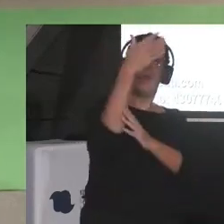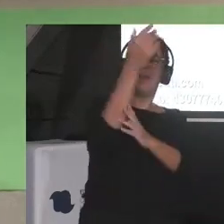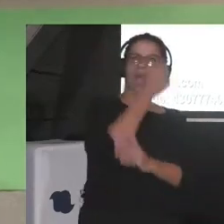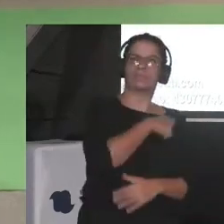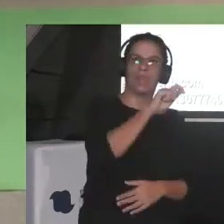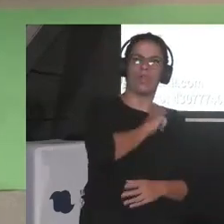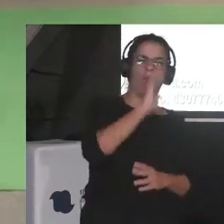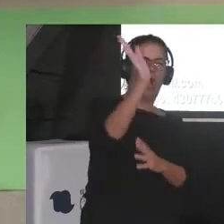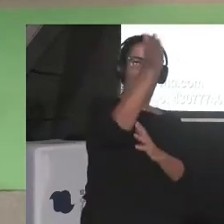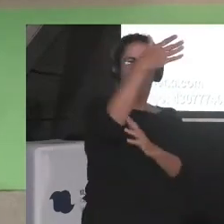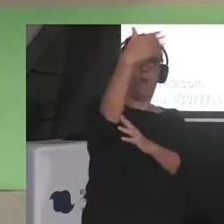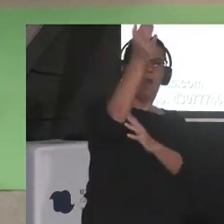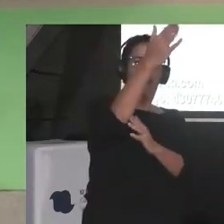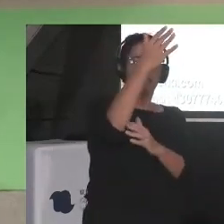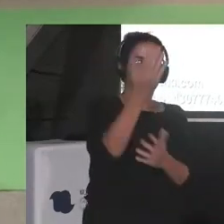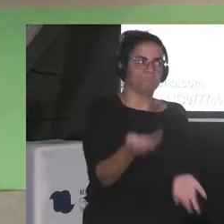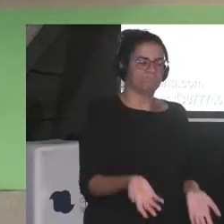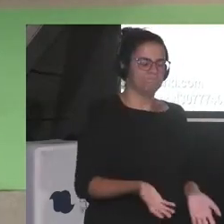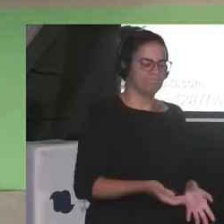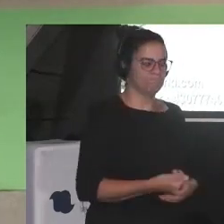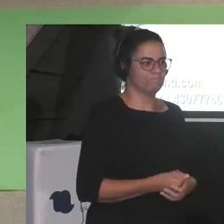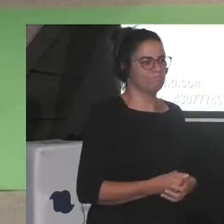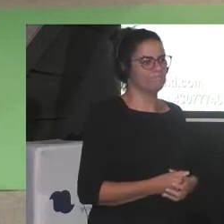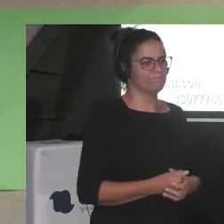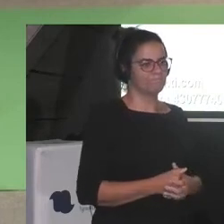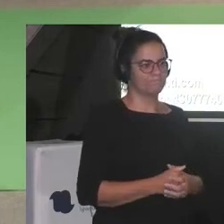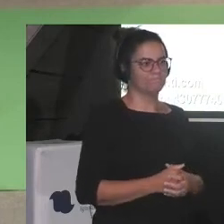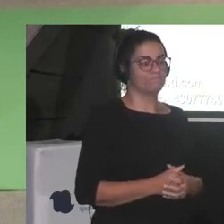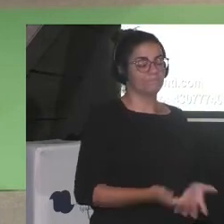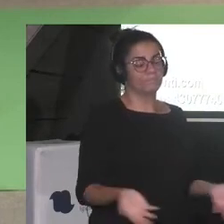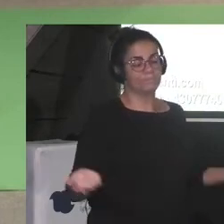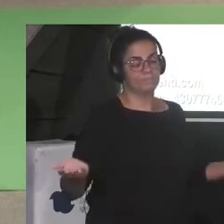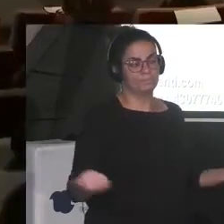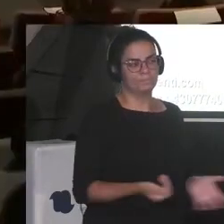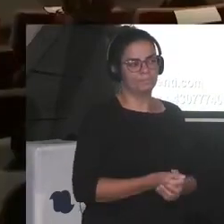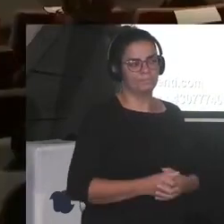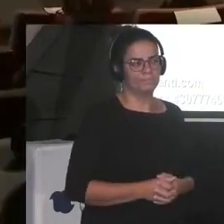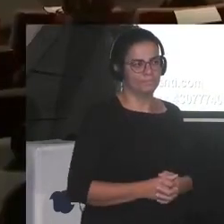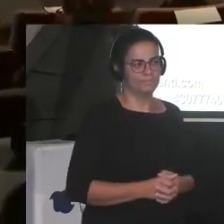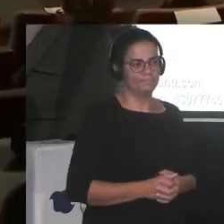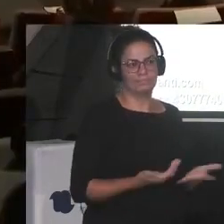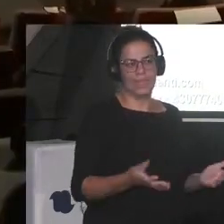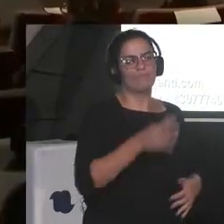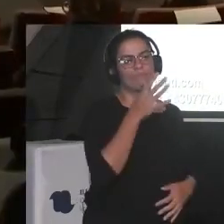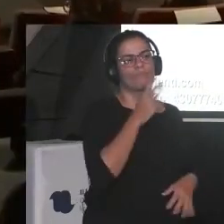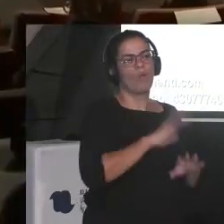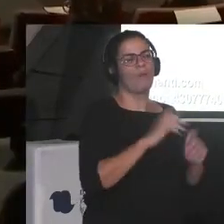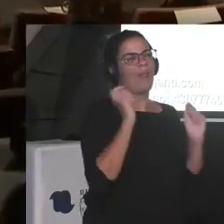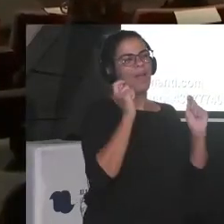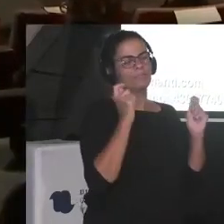que está allí ¿no? en fin nada que celebrar